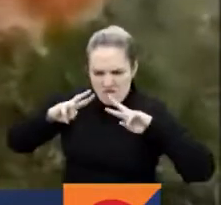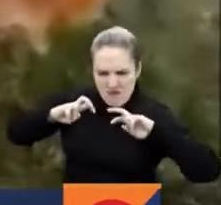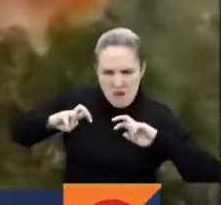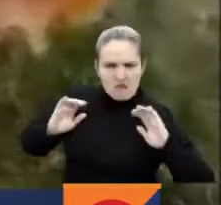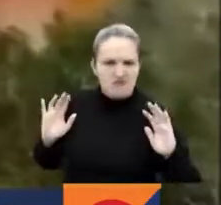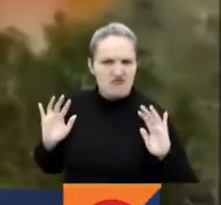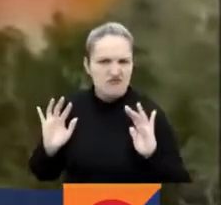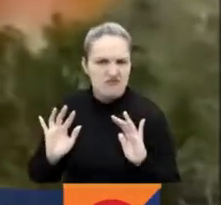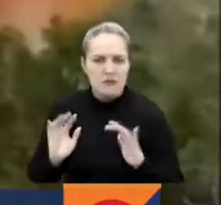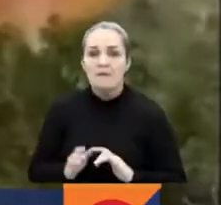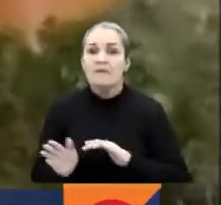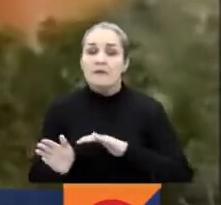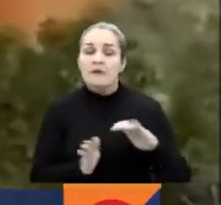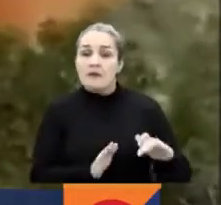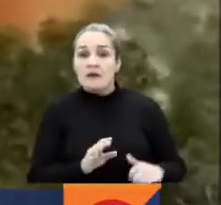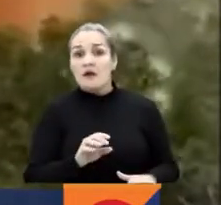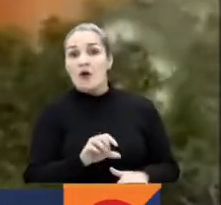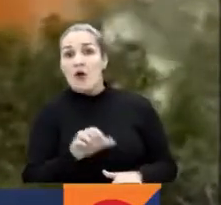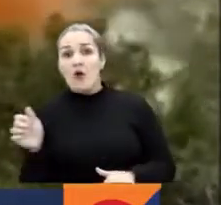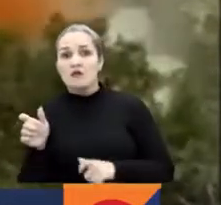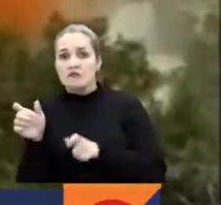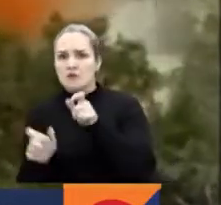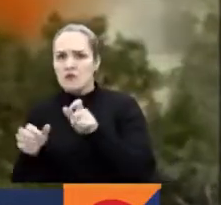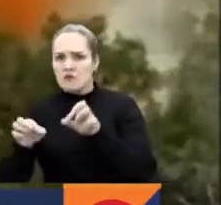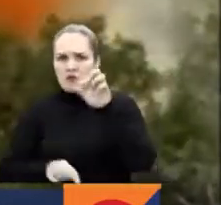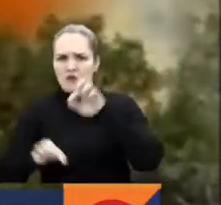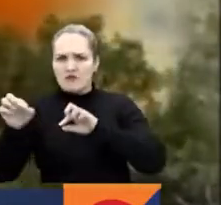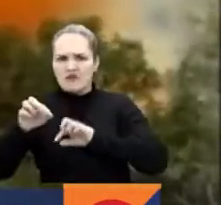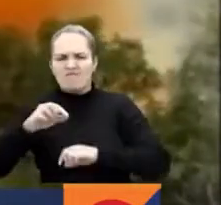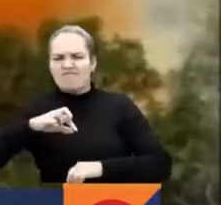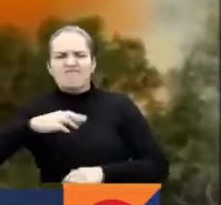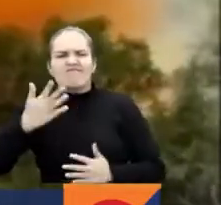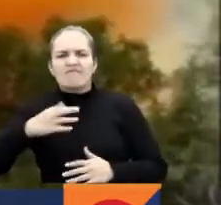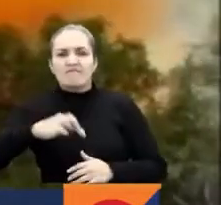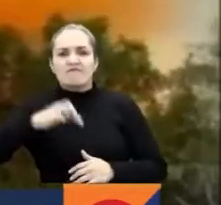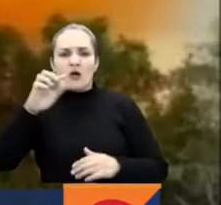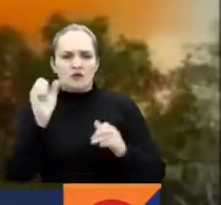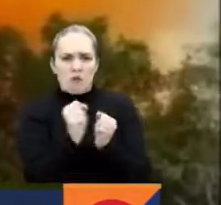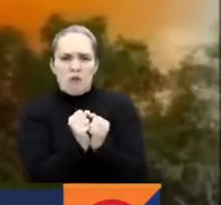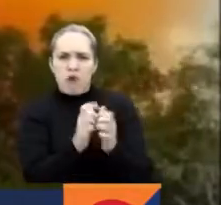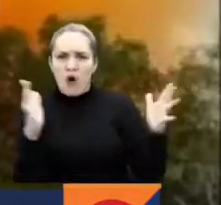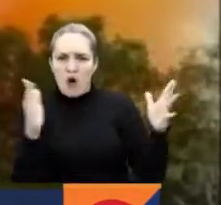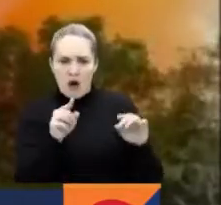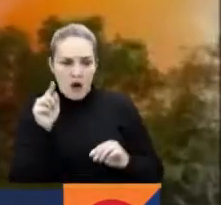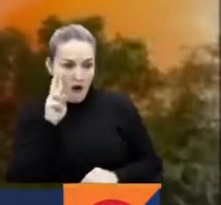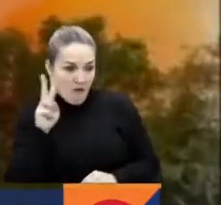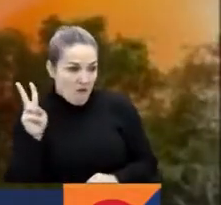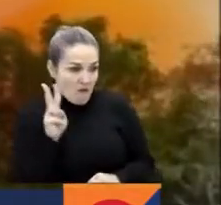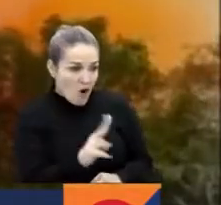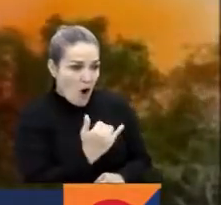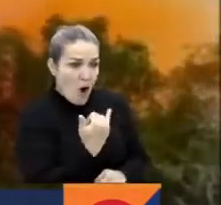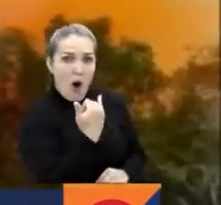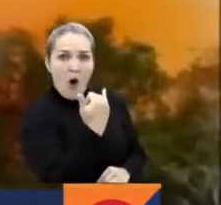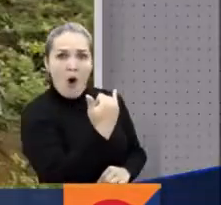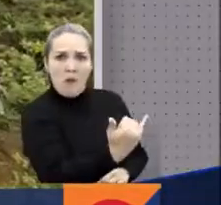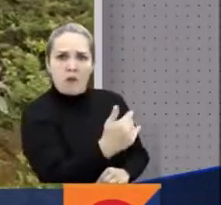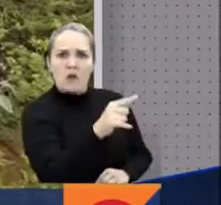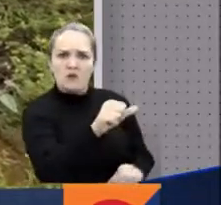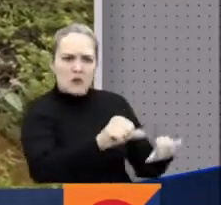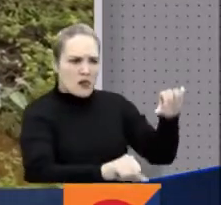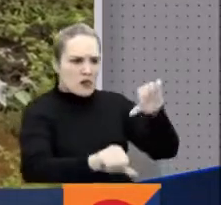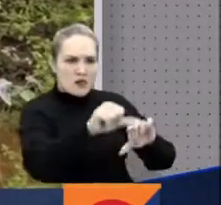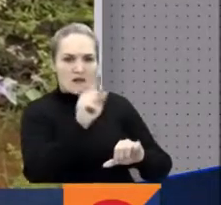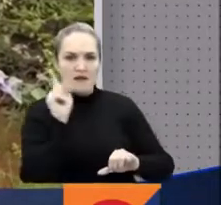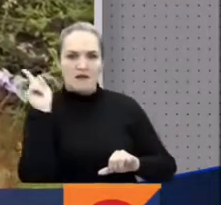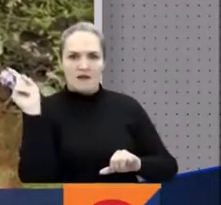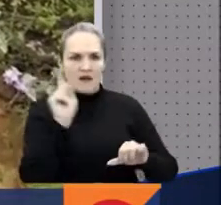De otro lado, expertos en manejo de explosivos de la segunda división destruyeron de forma controlada 1.300 kilogramos de nitrato de